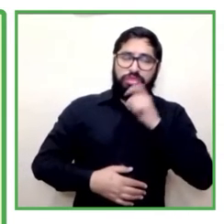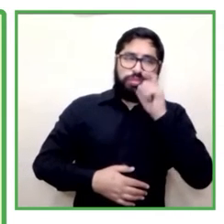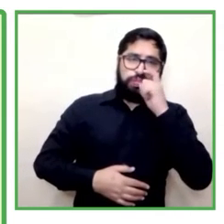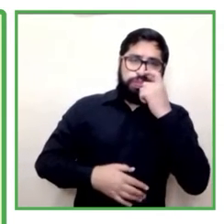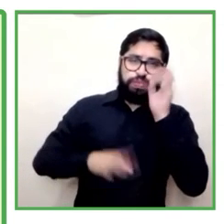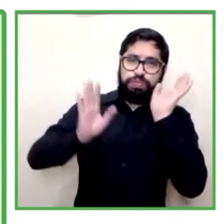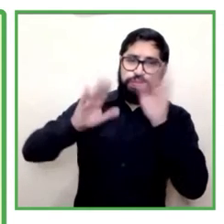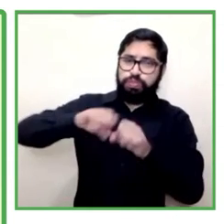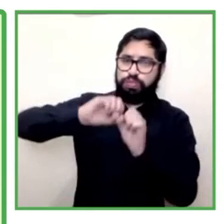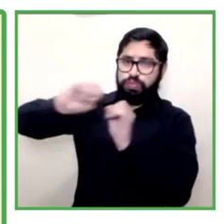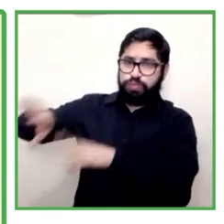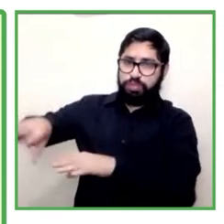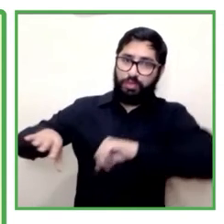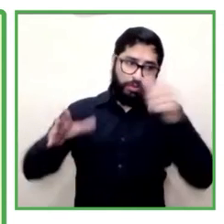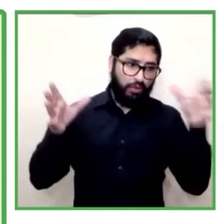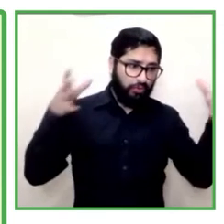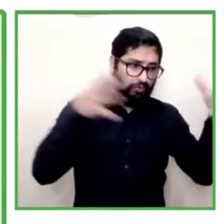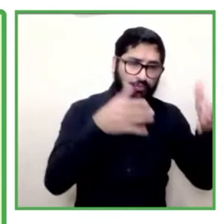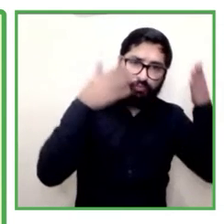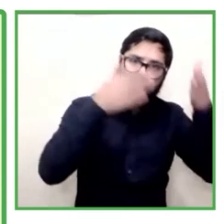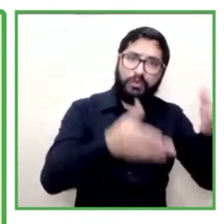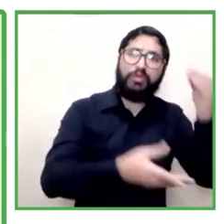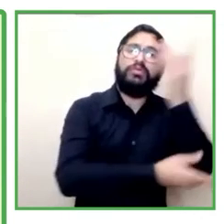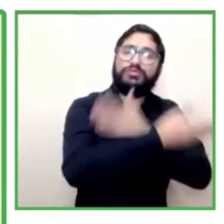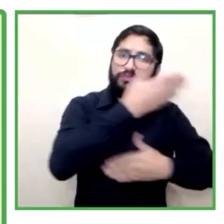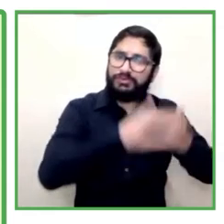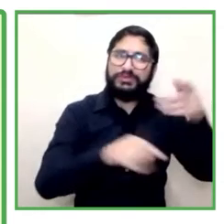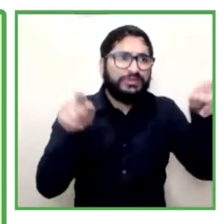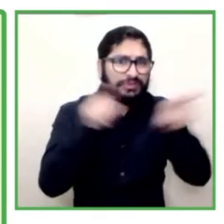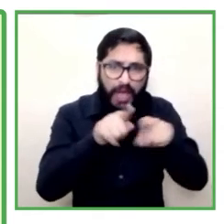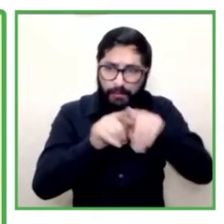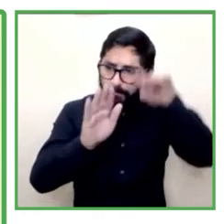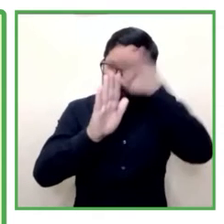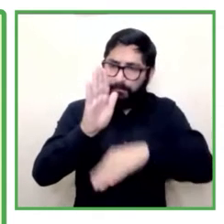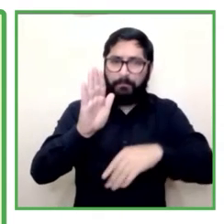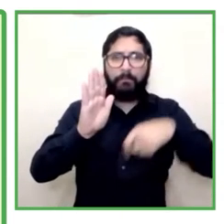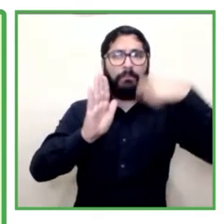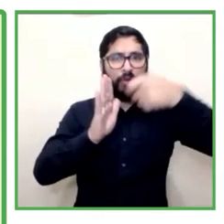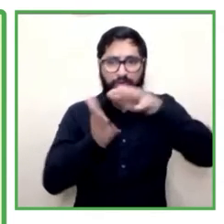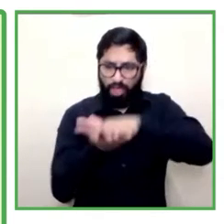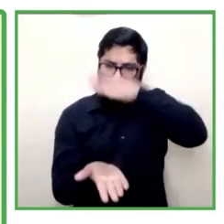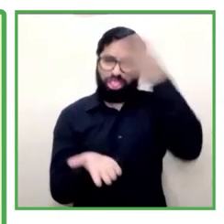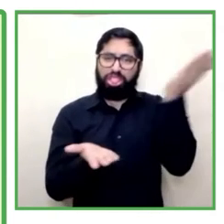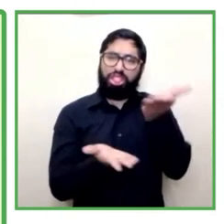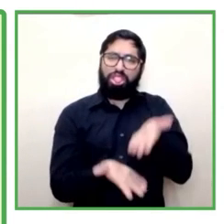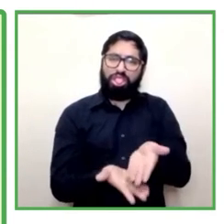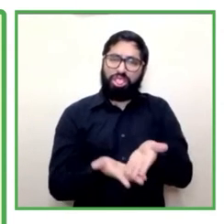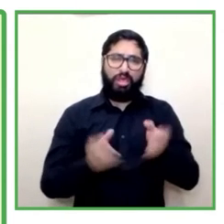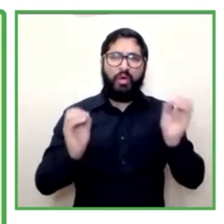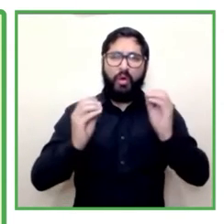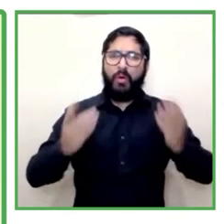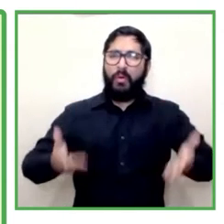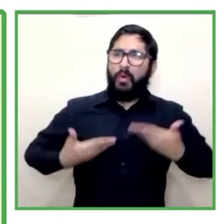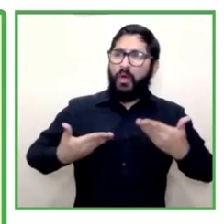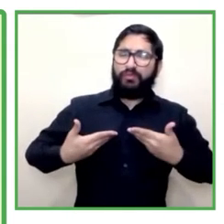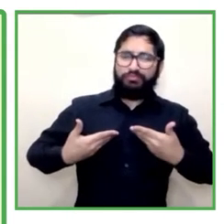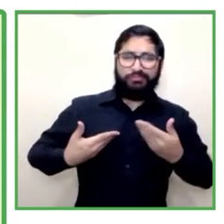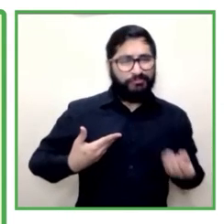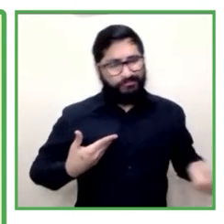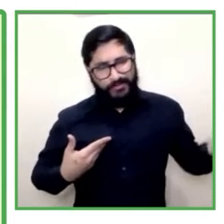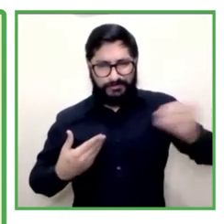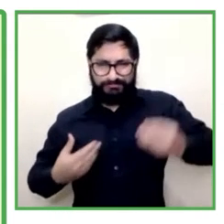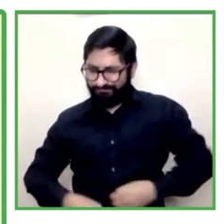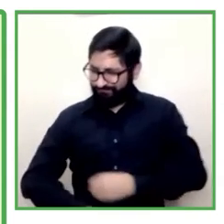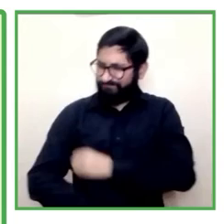público y comenzar a facturar. Nosotros, nuestro mayor énfasis que teníamos en nuestra cooperativa o en nuestro trabajo que